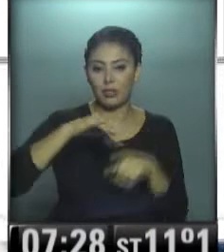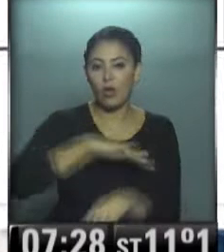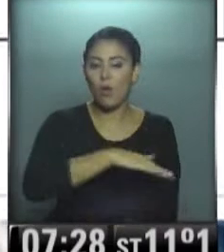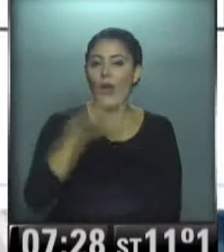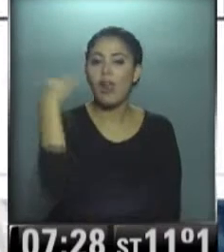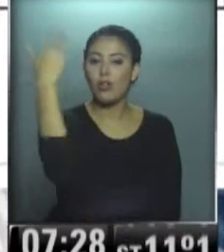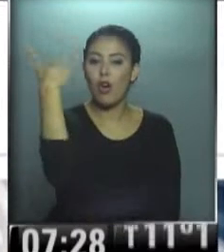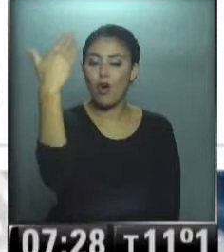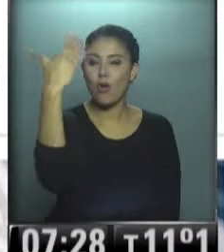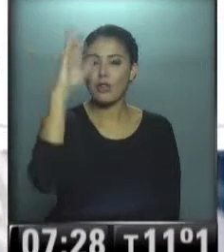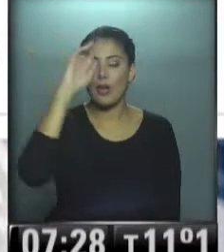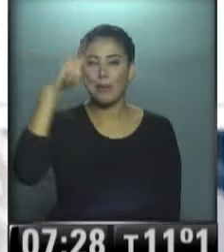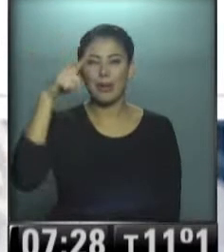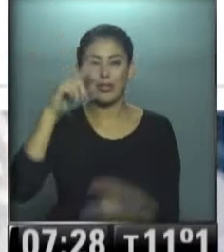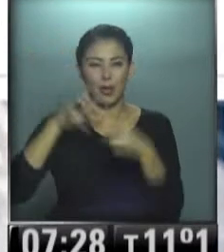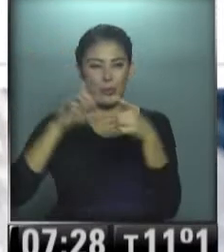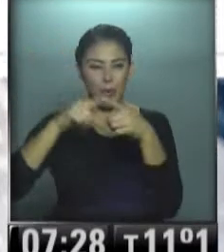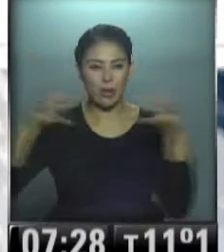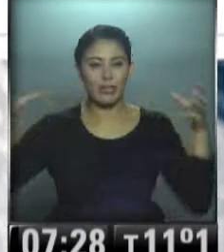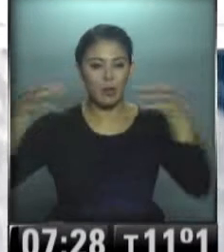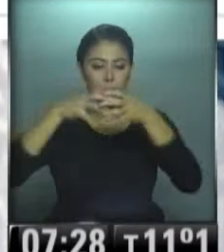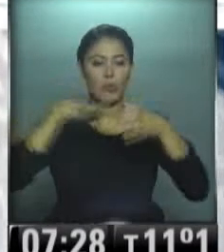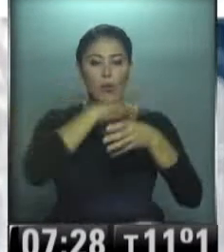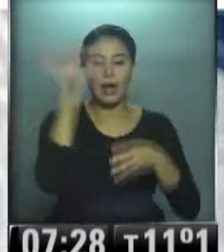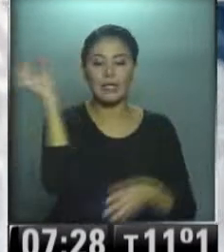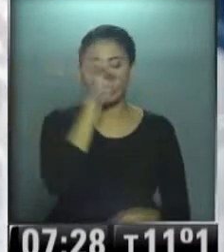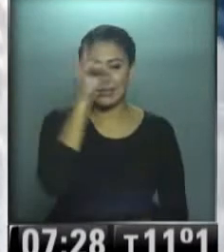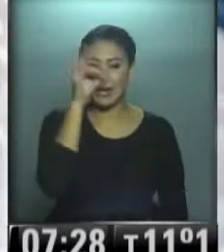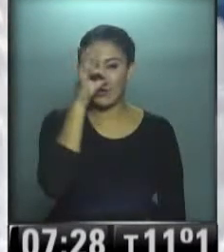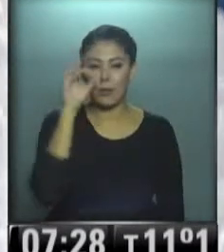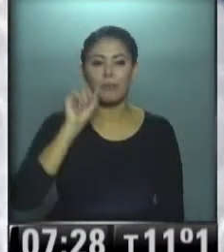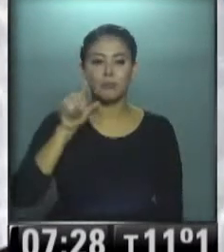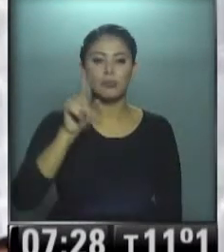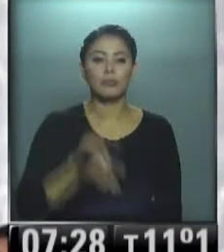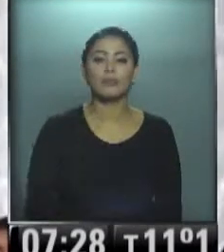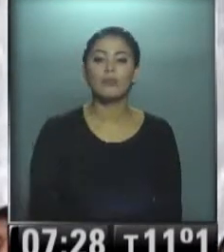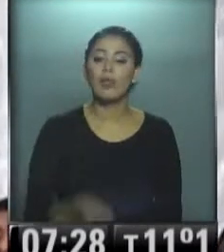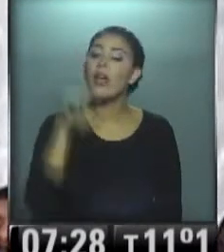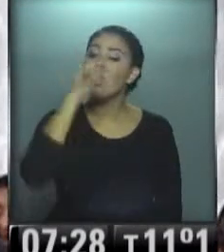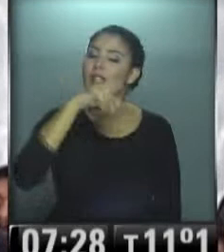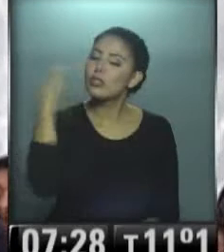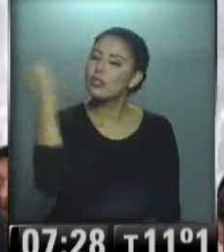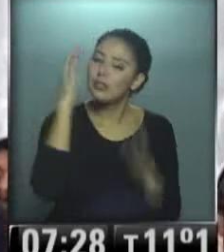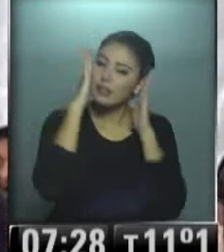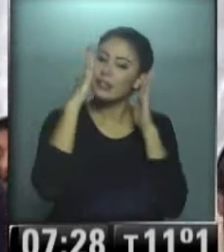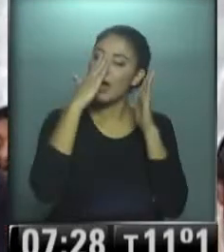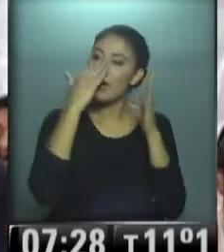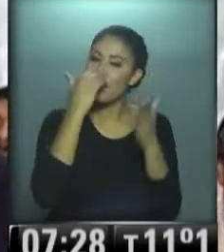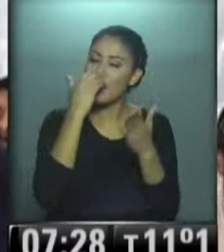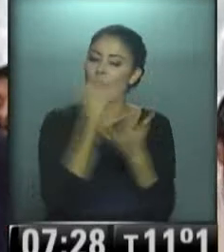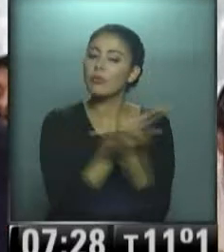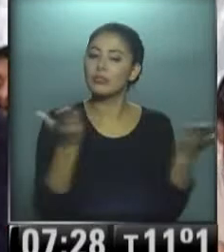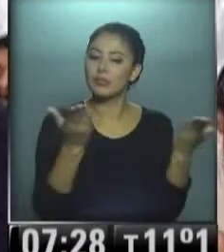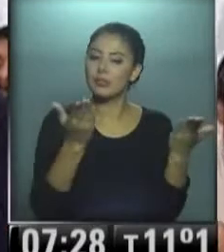El Congreso del PJ local se realizó en la localidad chaqueña de Tirol, como te decía, en el Puerto Tirol, con el propósito de marcar su